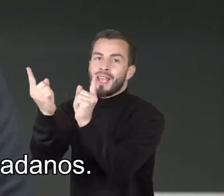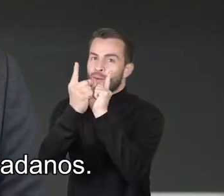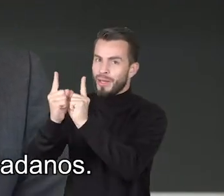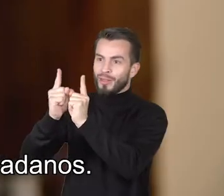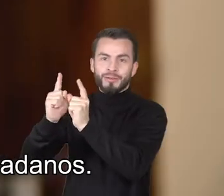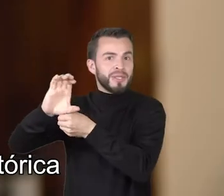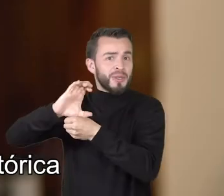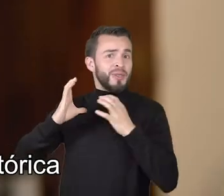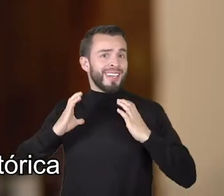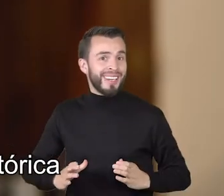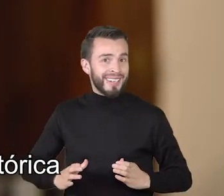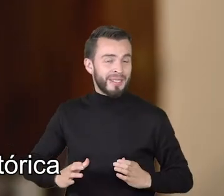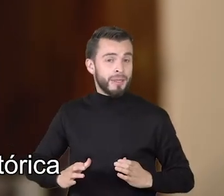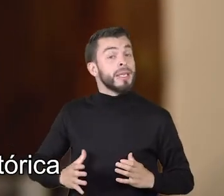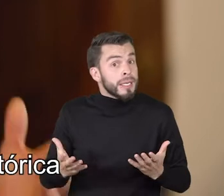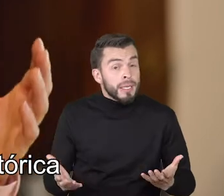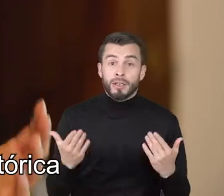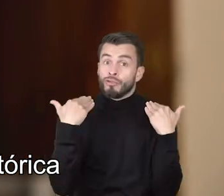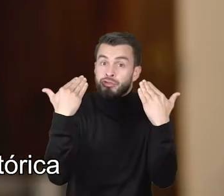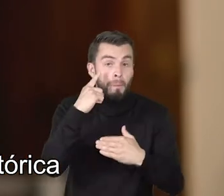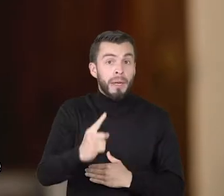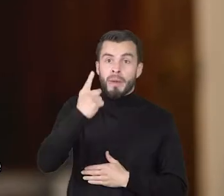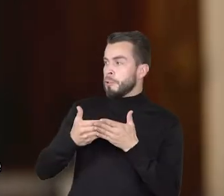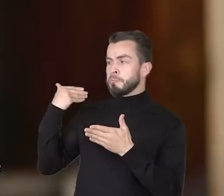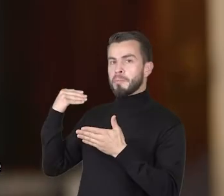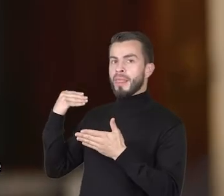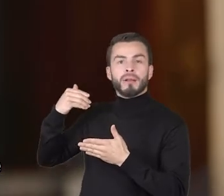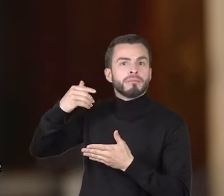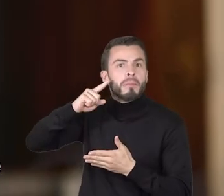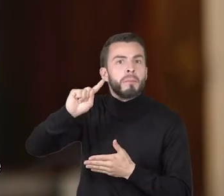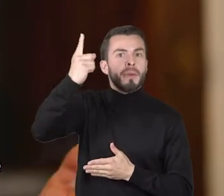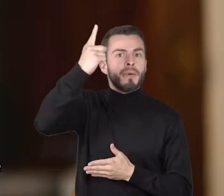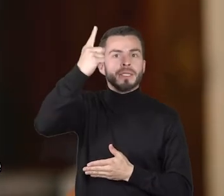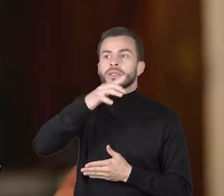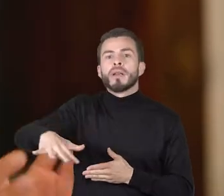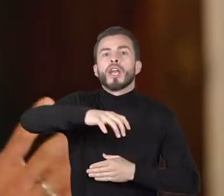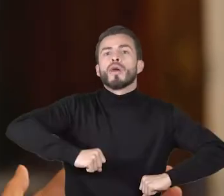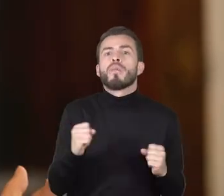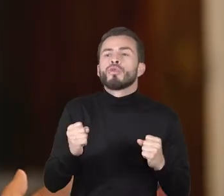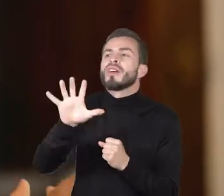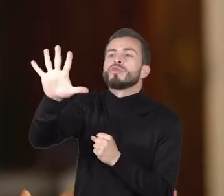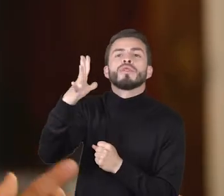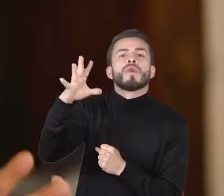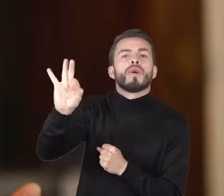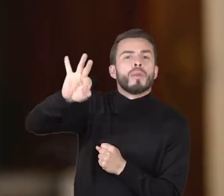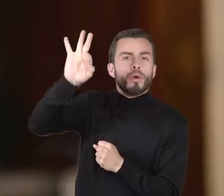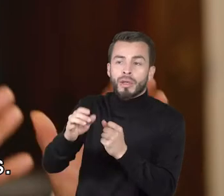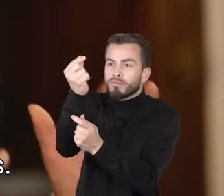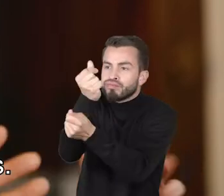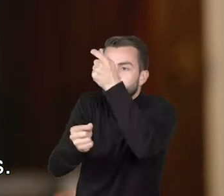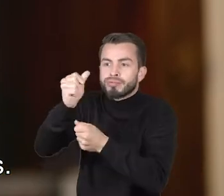ciudadanos. Vamos a tener la oportunidad histórica de decidir en qué se invierte el 50% del